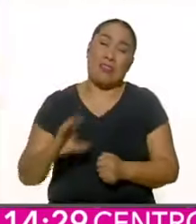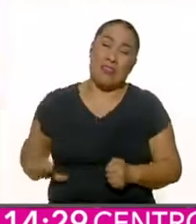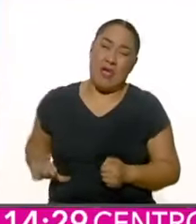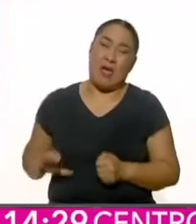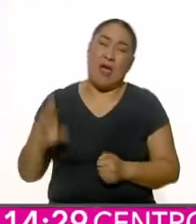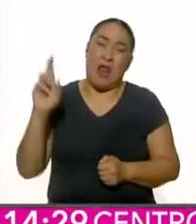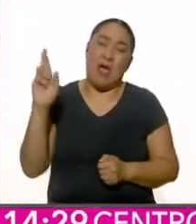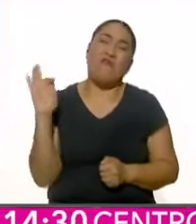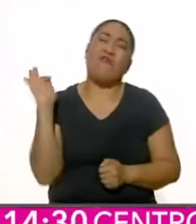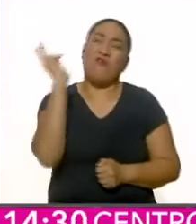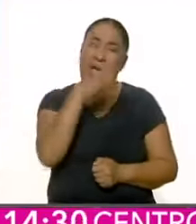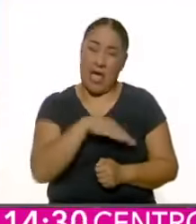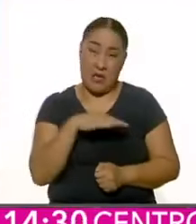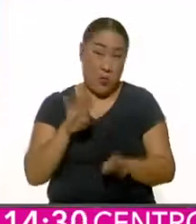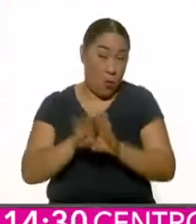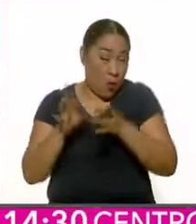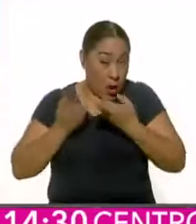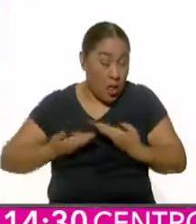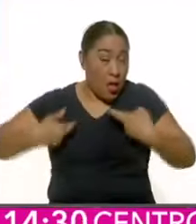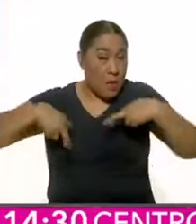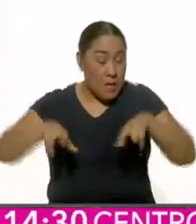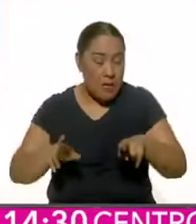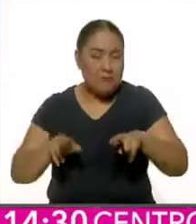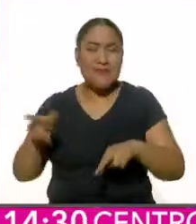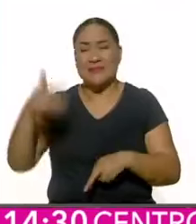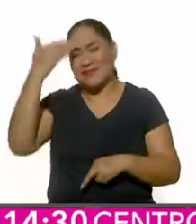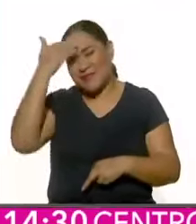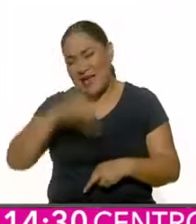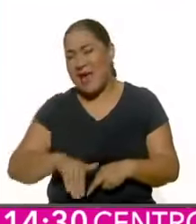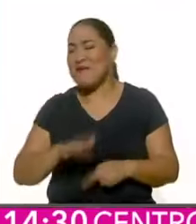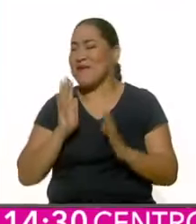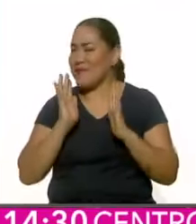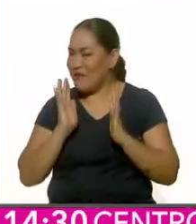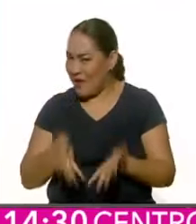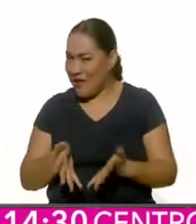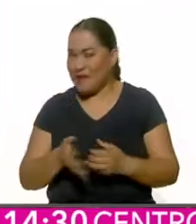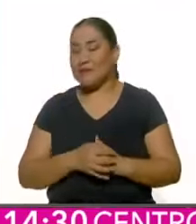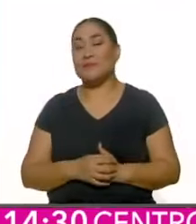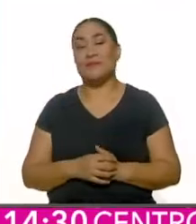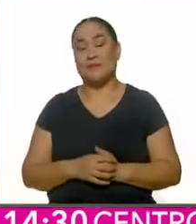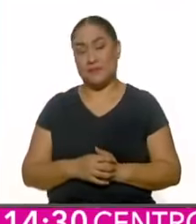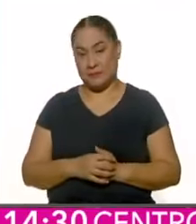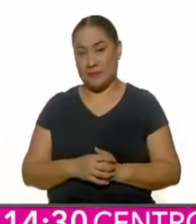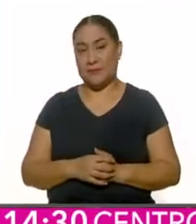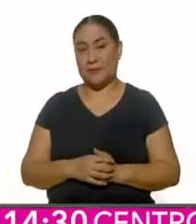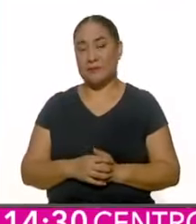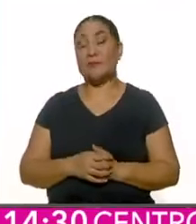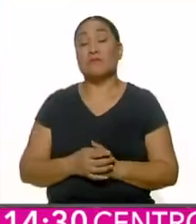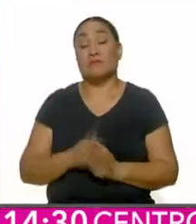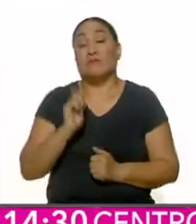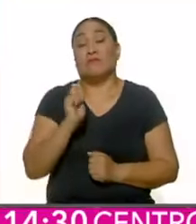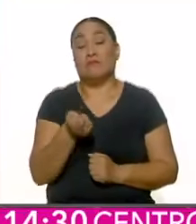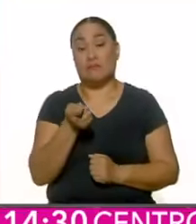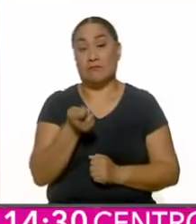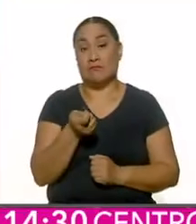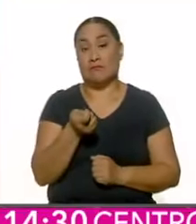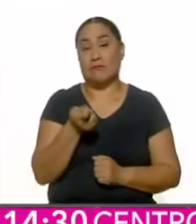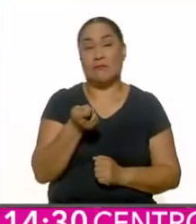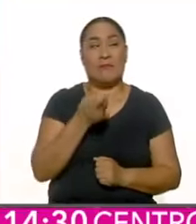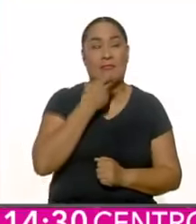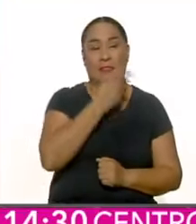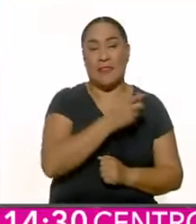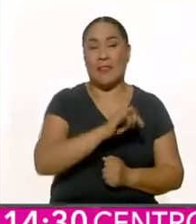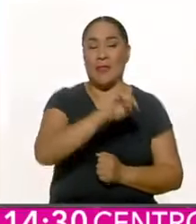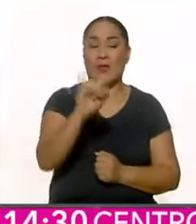ciudadana representa, lo sabe perfectamente. Y es que somos, como decía